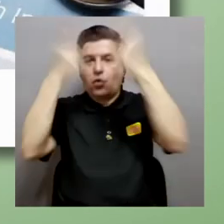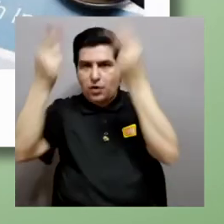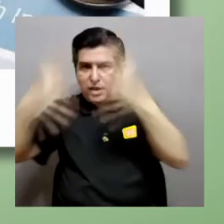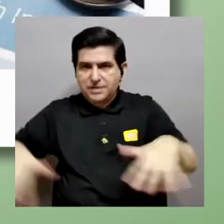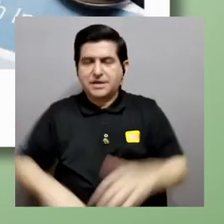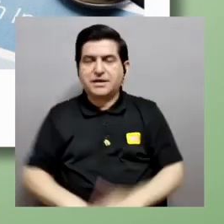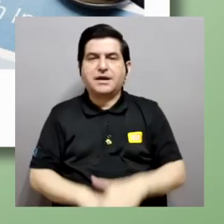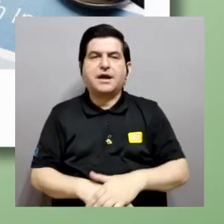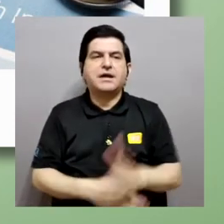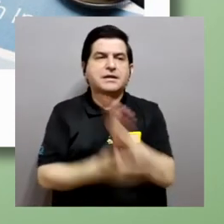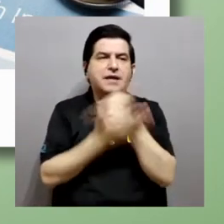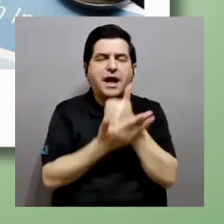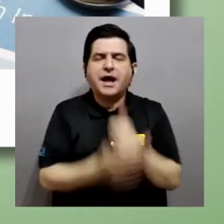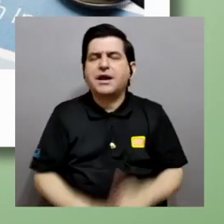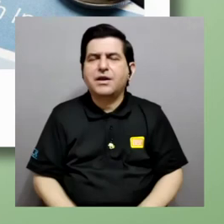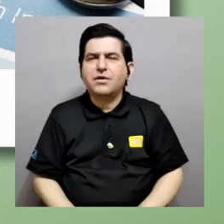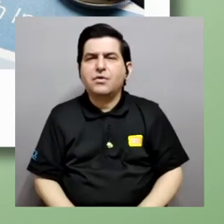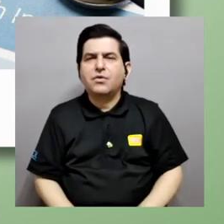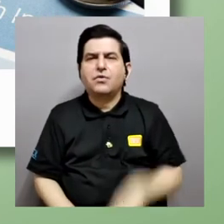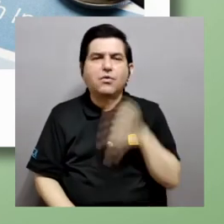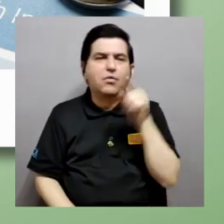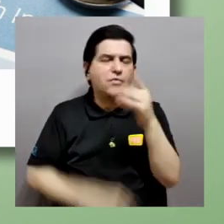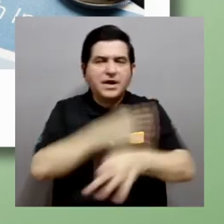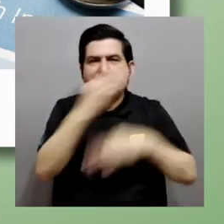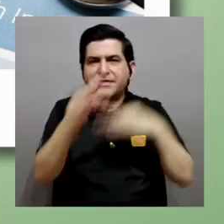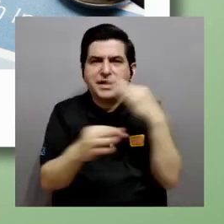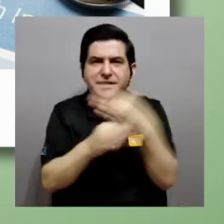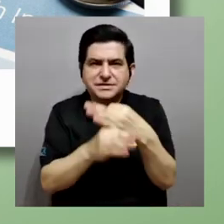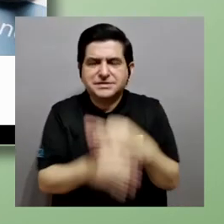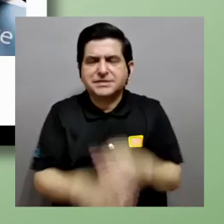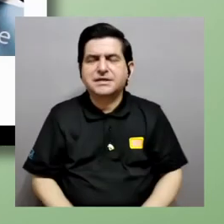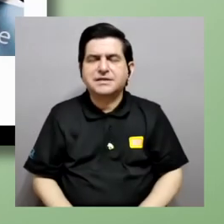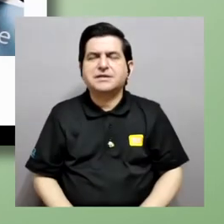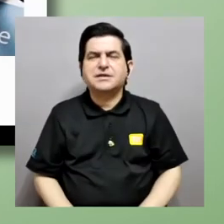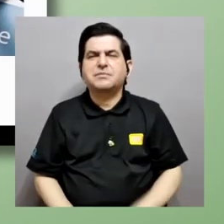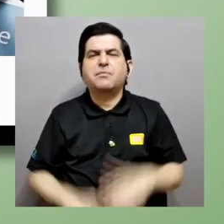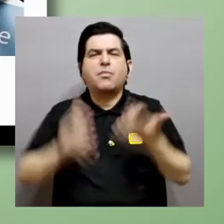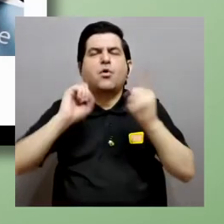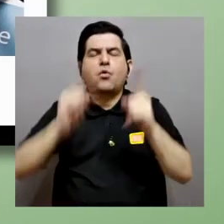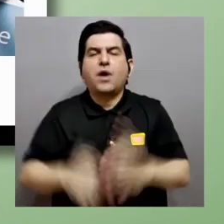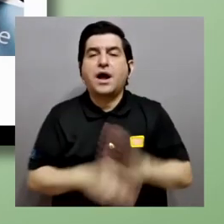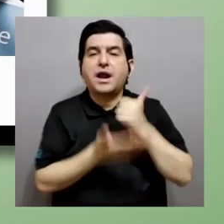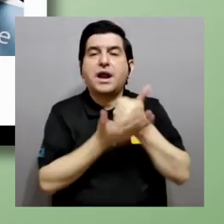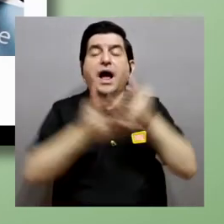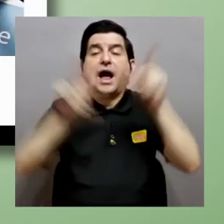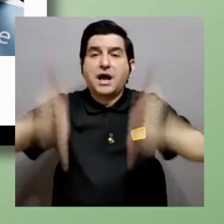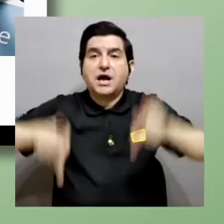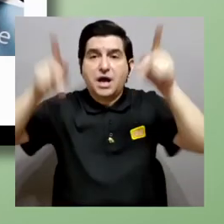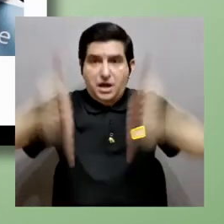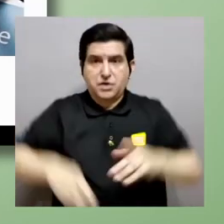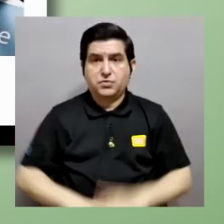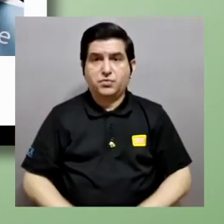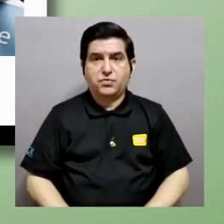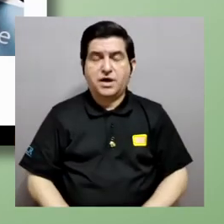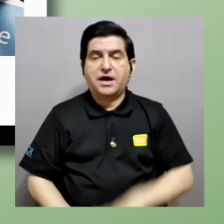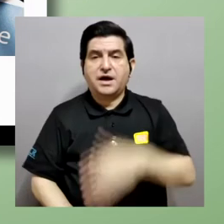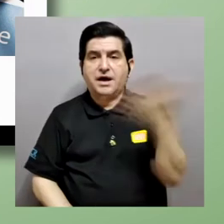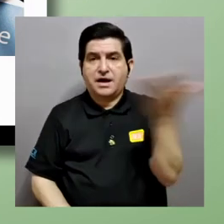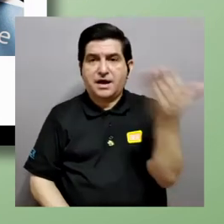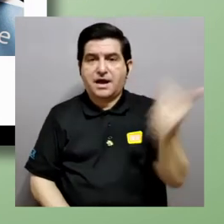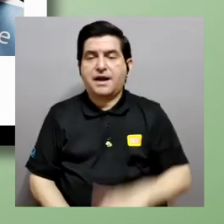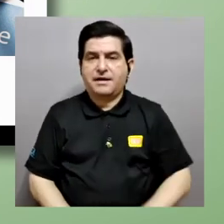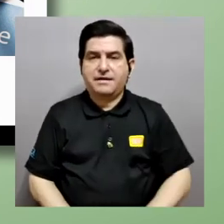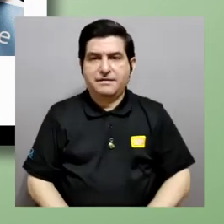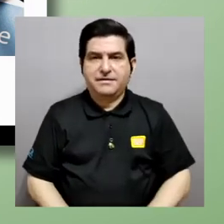ahora algunas de las aplicaciones que estamos valorando para este trabajo es ayudar a las personas a